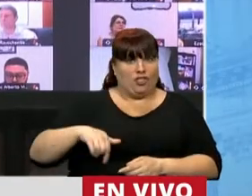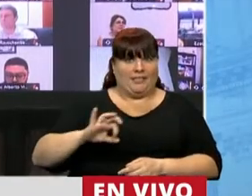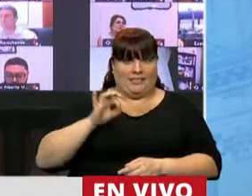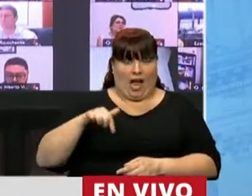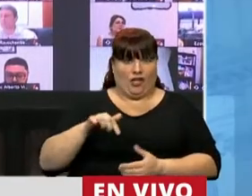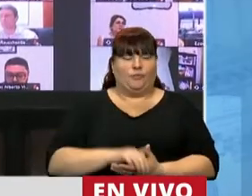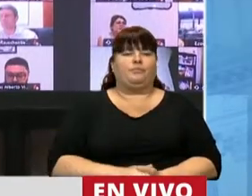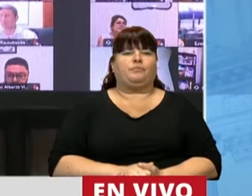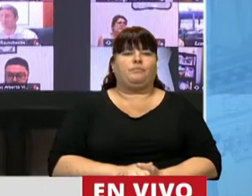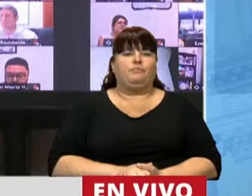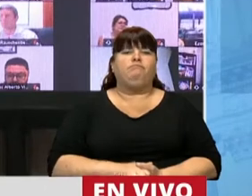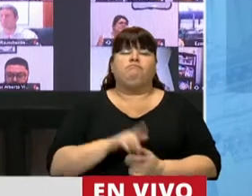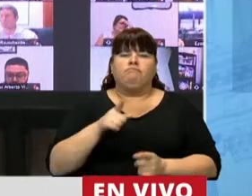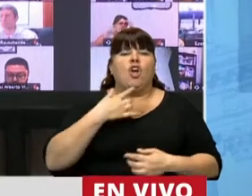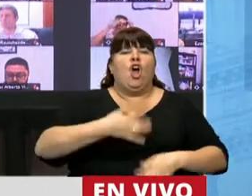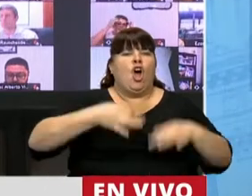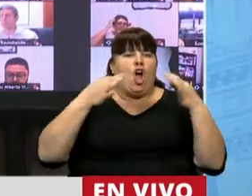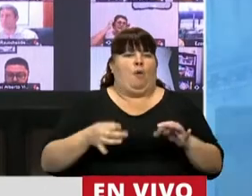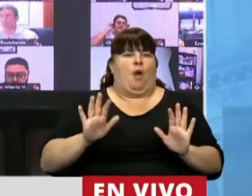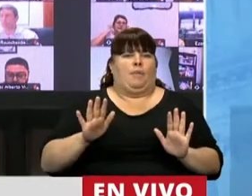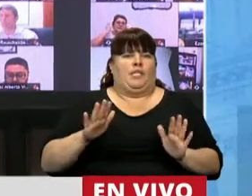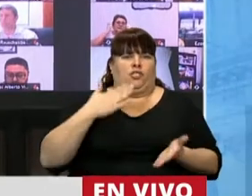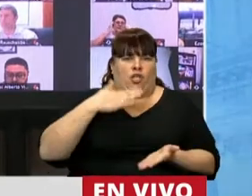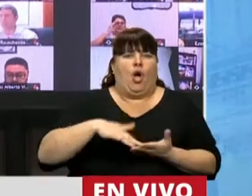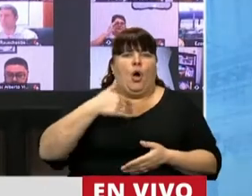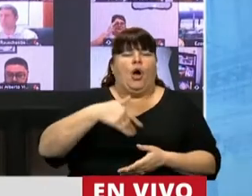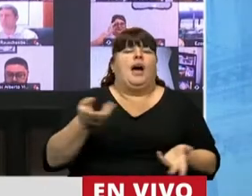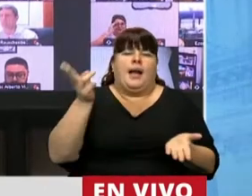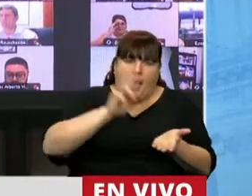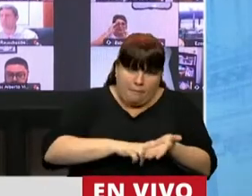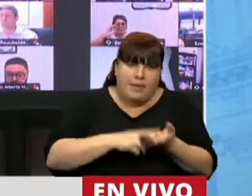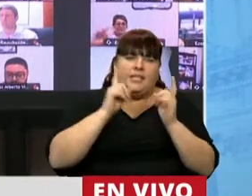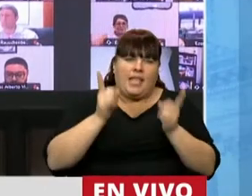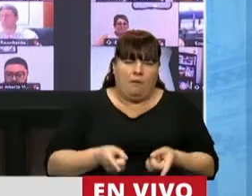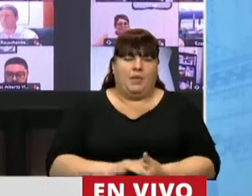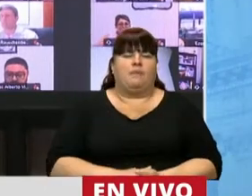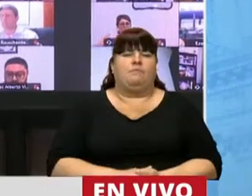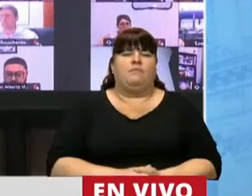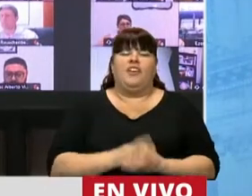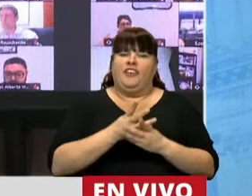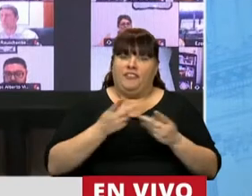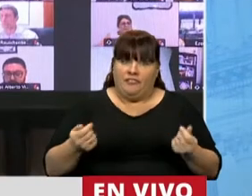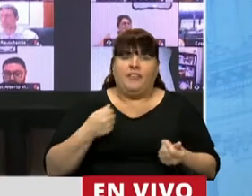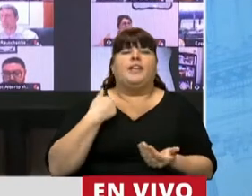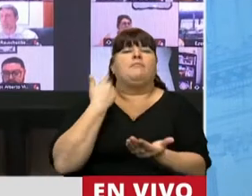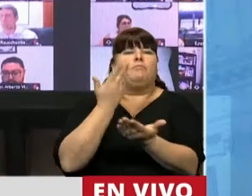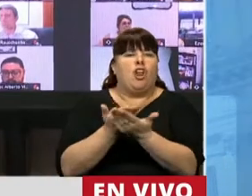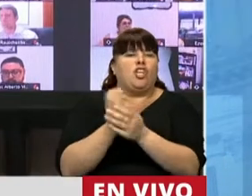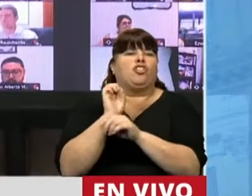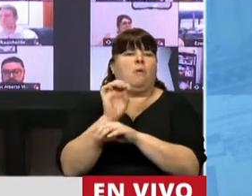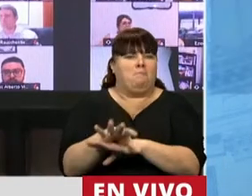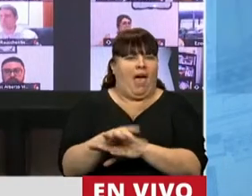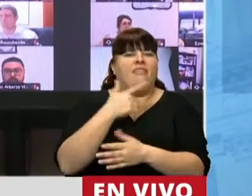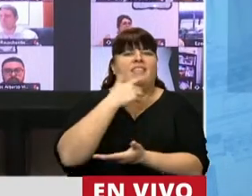año, así se comprometió y así lo ratificó, luego de ello enviando el proyecto